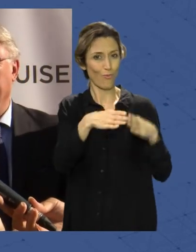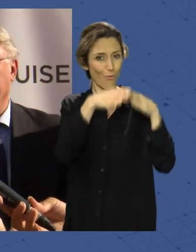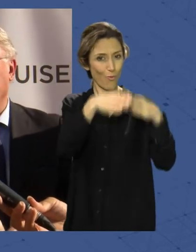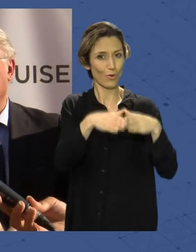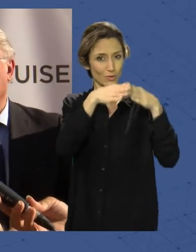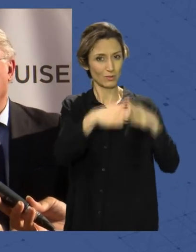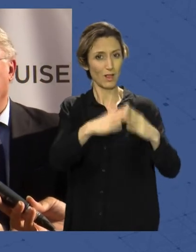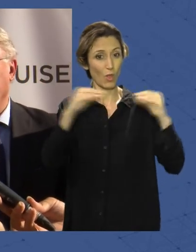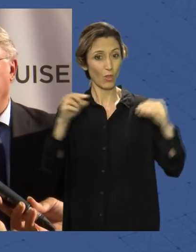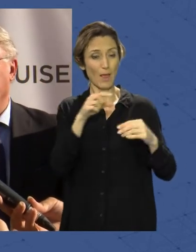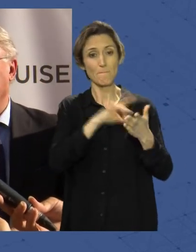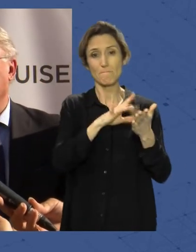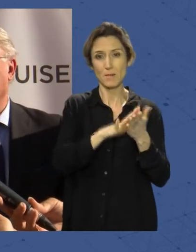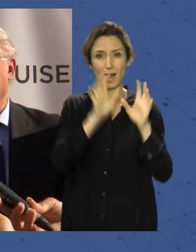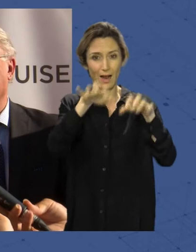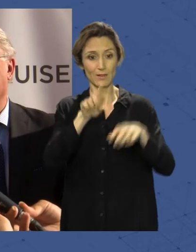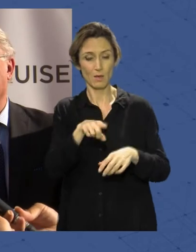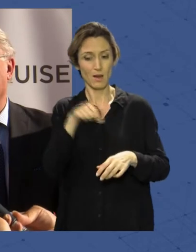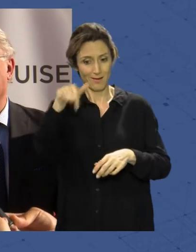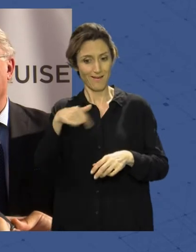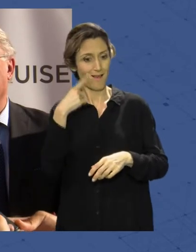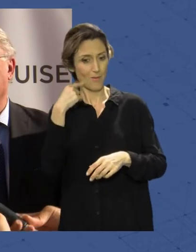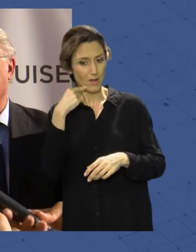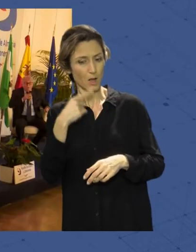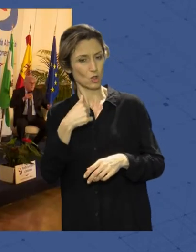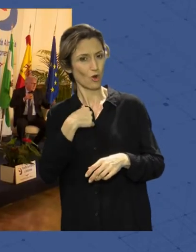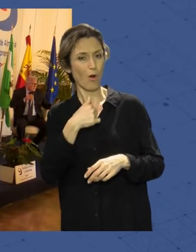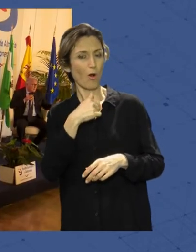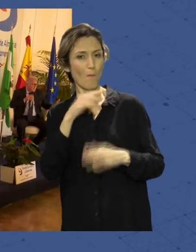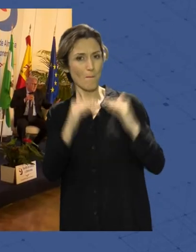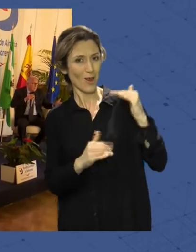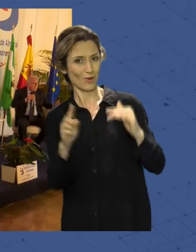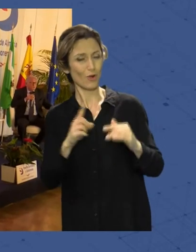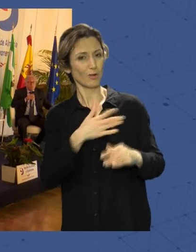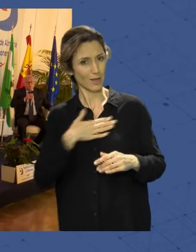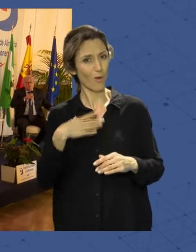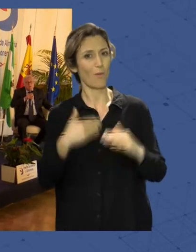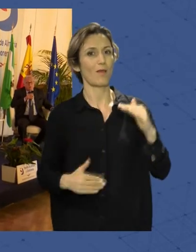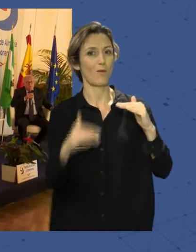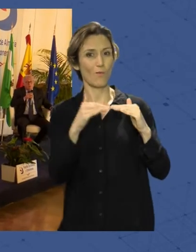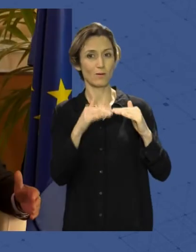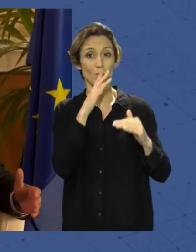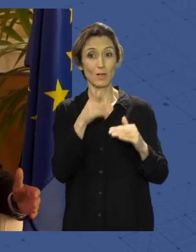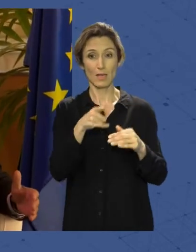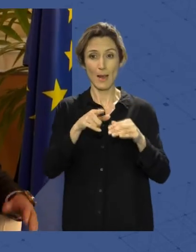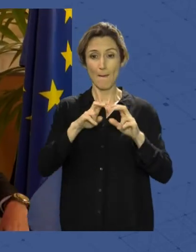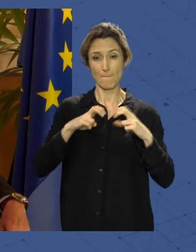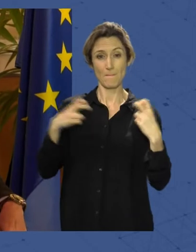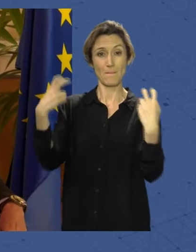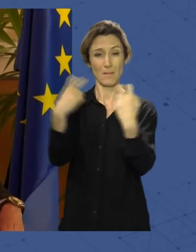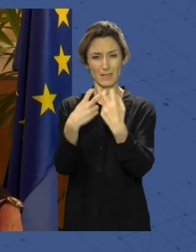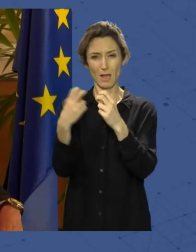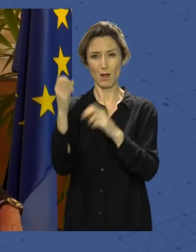andaluces son Málaga y Cádiz, pues yo la verdad es que no me conformaría con menos. Los expertos que han participado en las tres mesas redondas de este foro